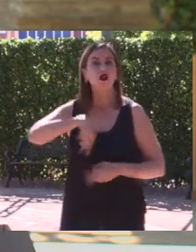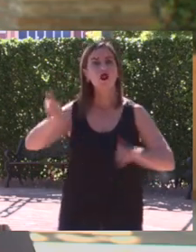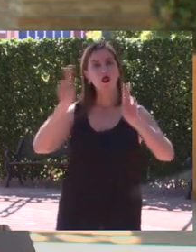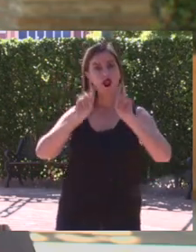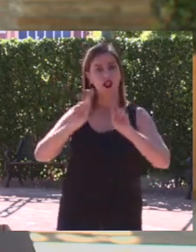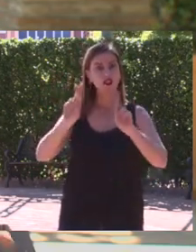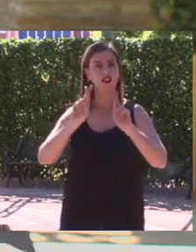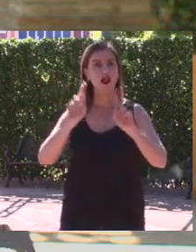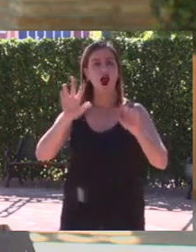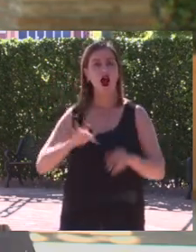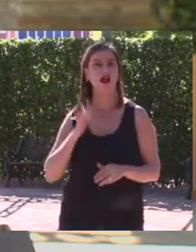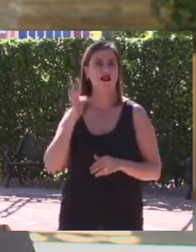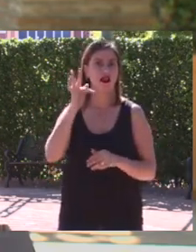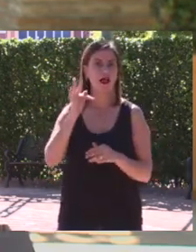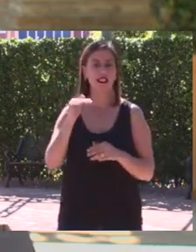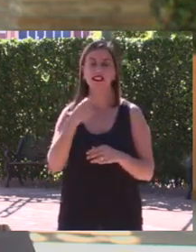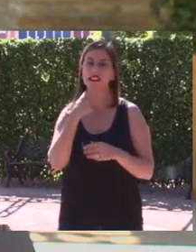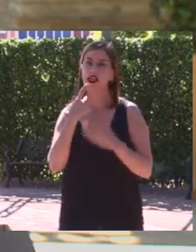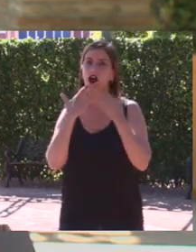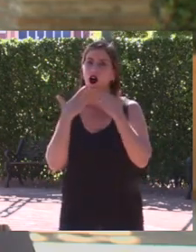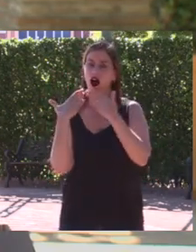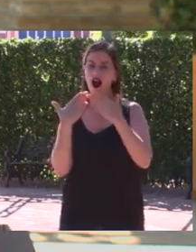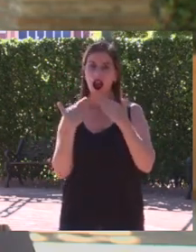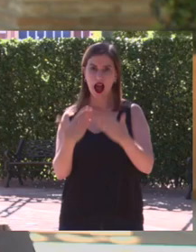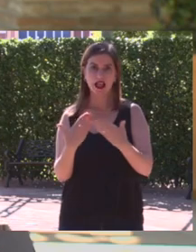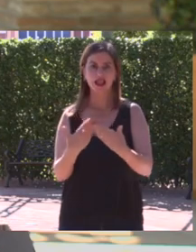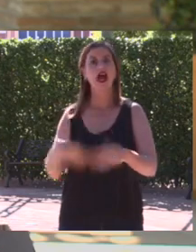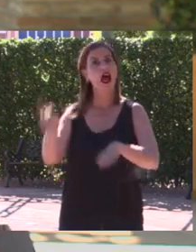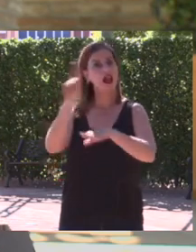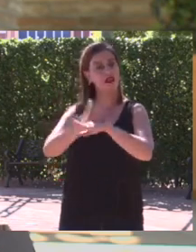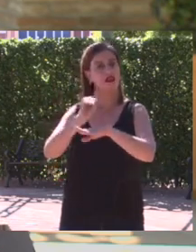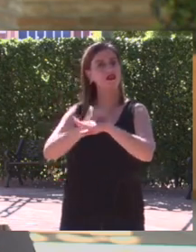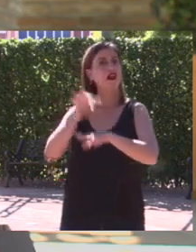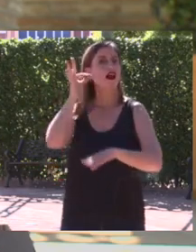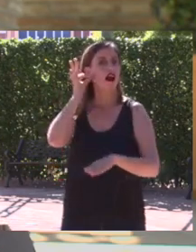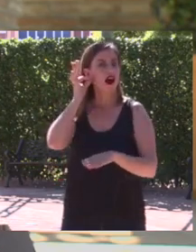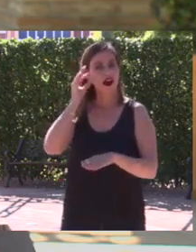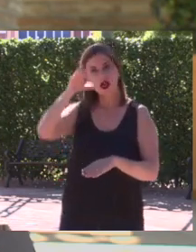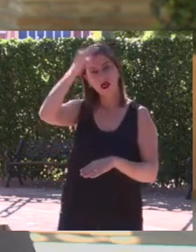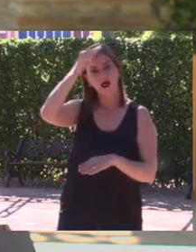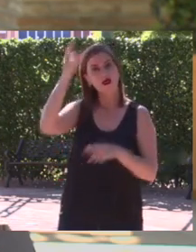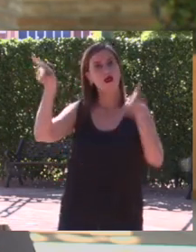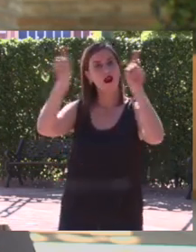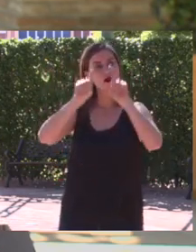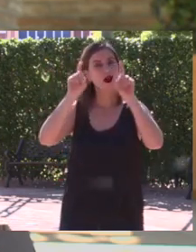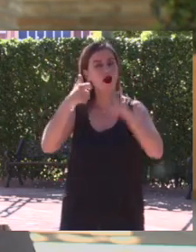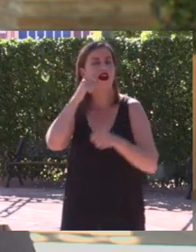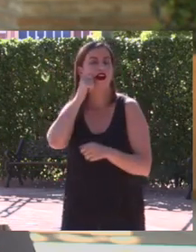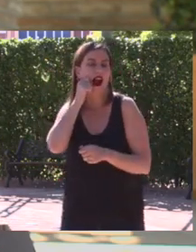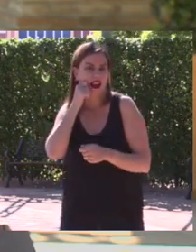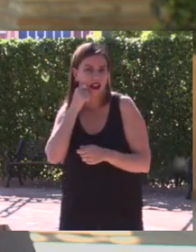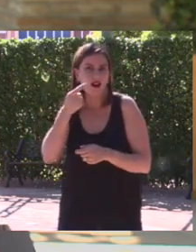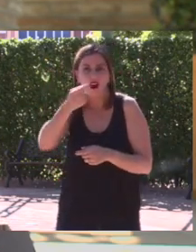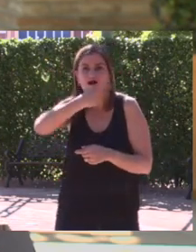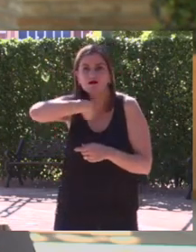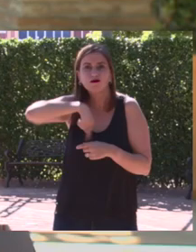Deseo además agradecer a la decana de la Facultad de Ciencias de la Educación el cariño con el